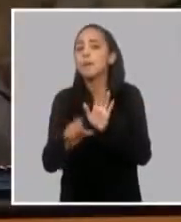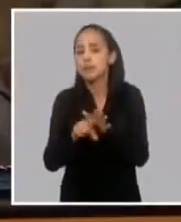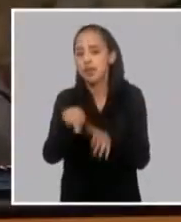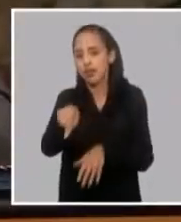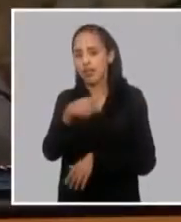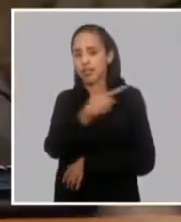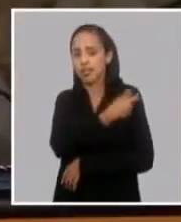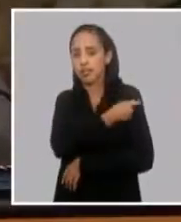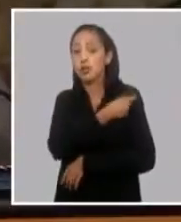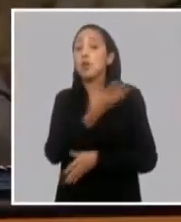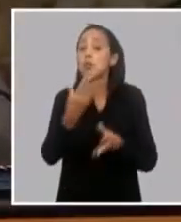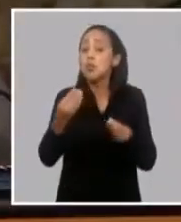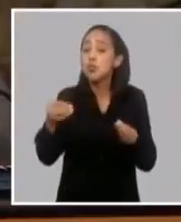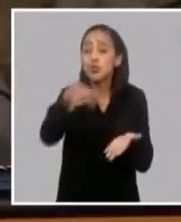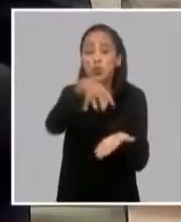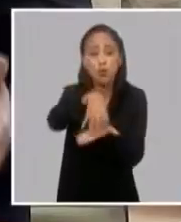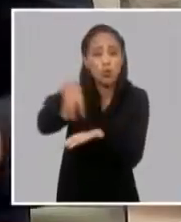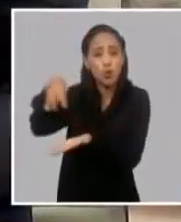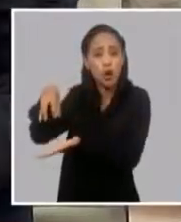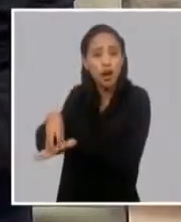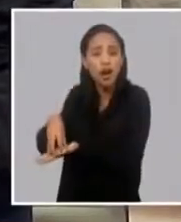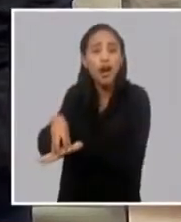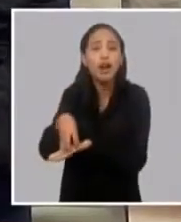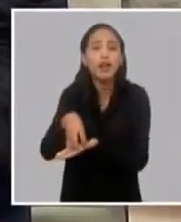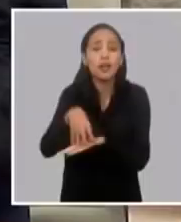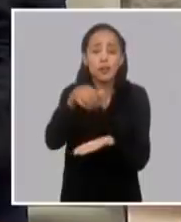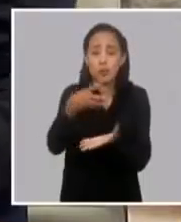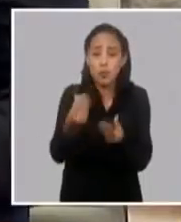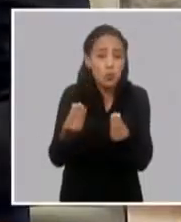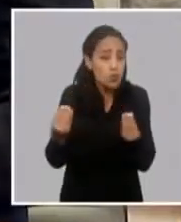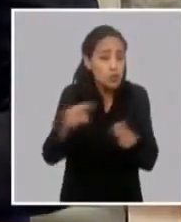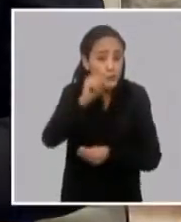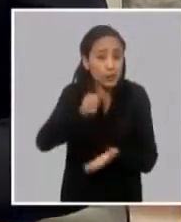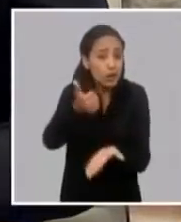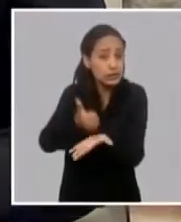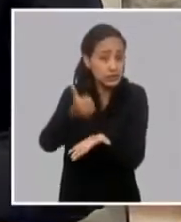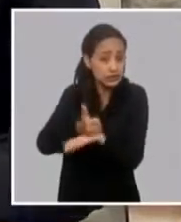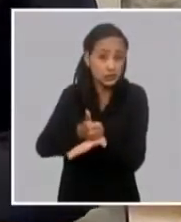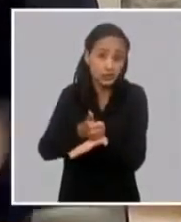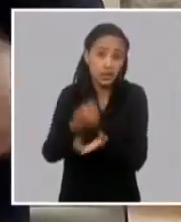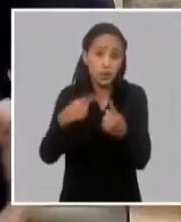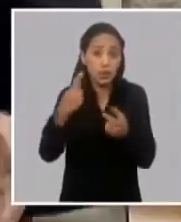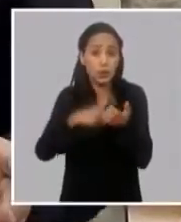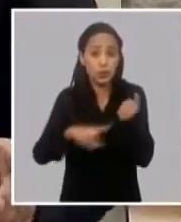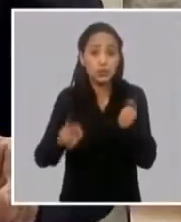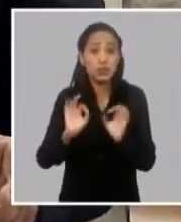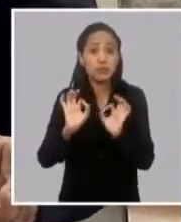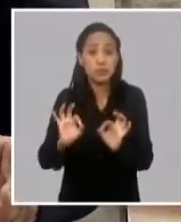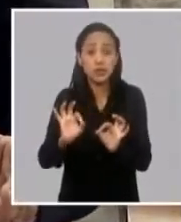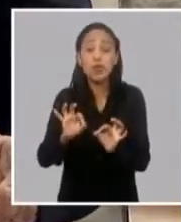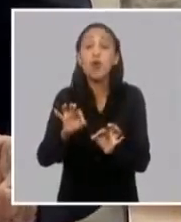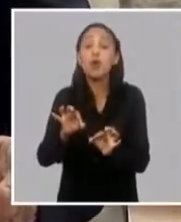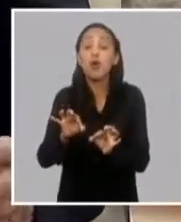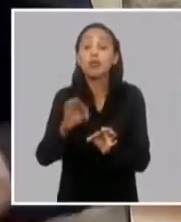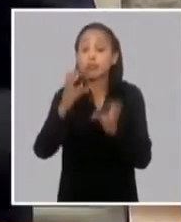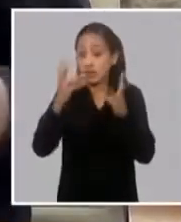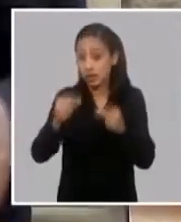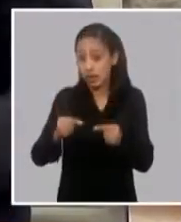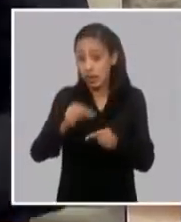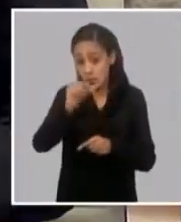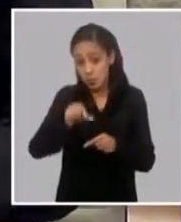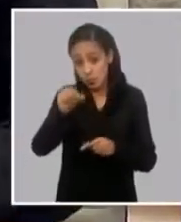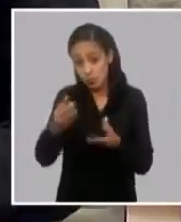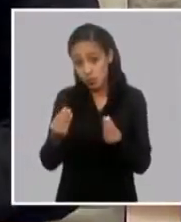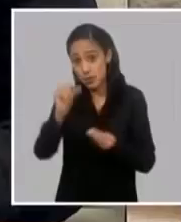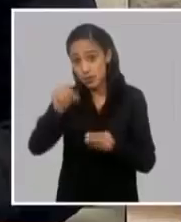lógico que muchas de las ciudades capitales de mucha concentración de personas que coinciden con tasas más altas de contagio